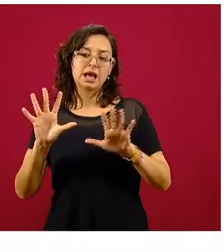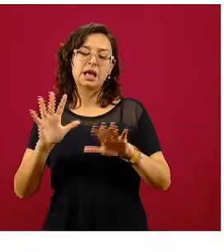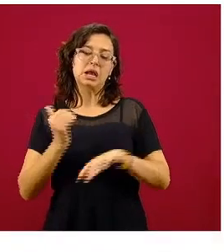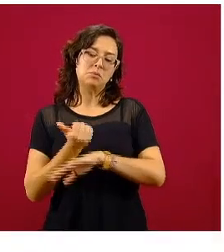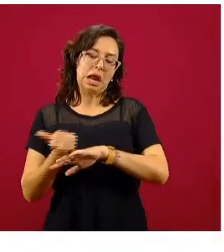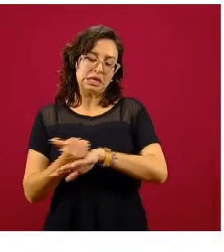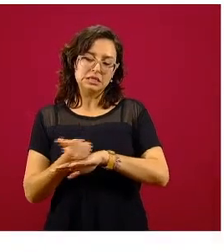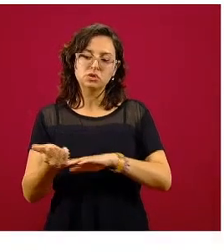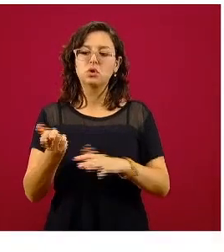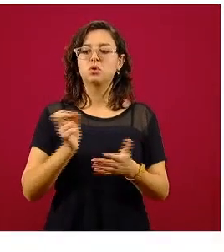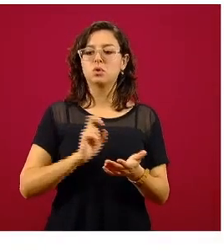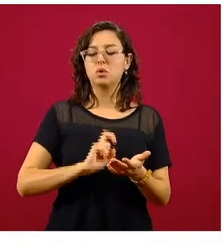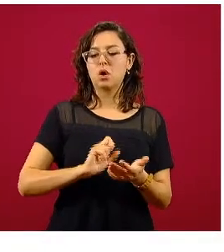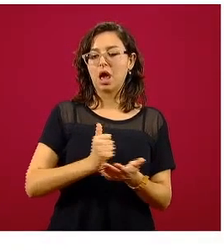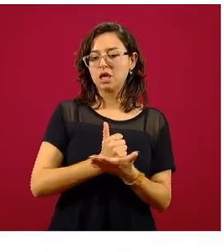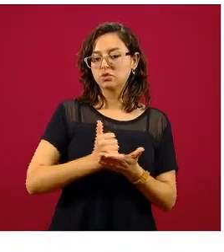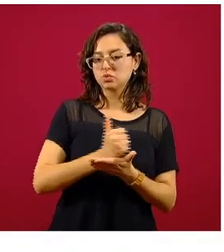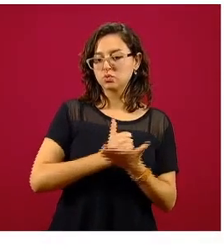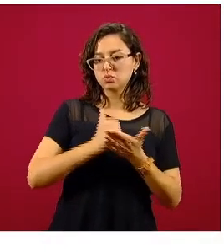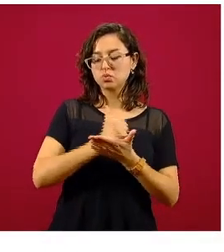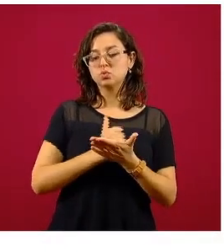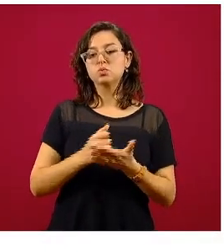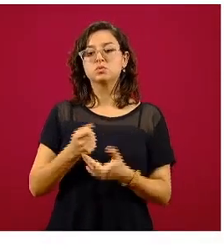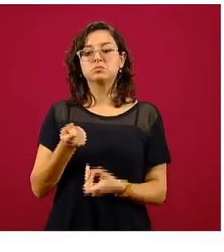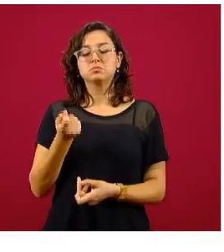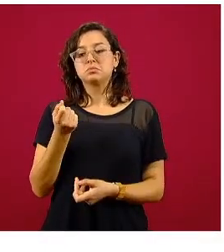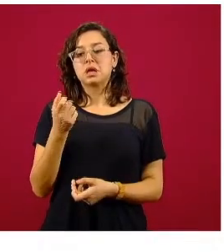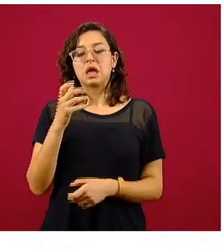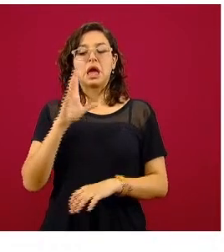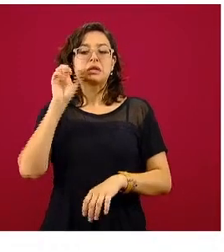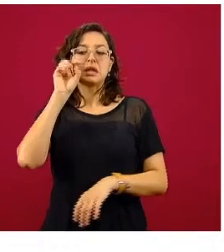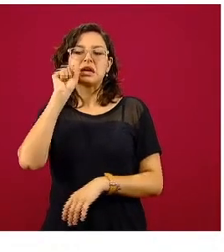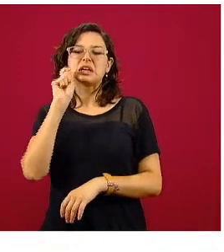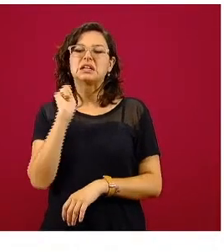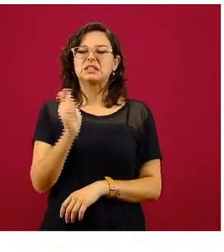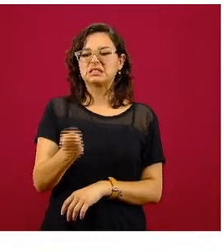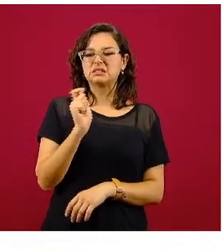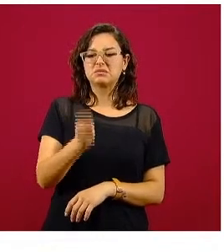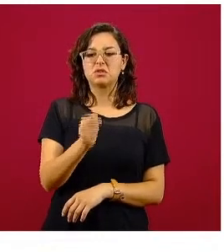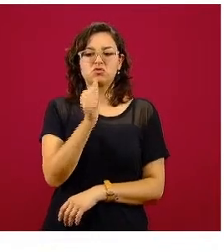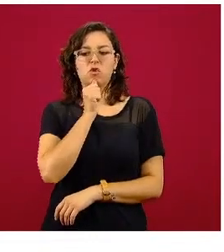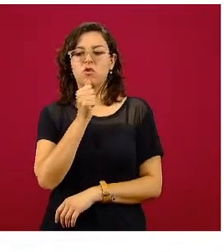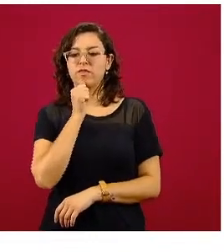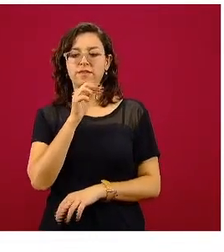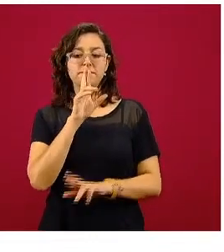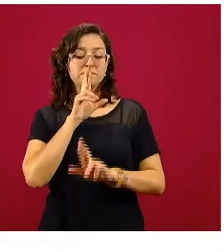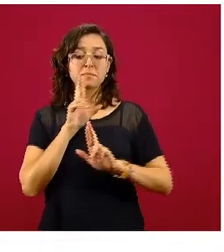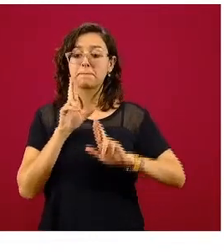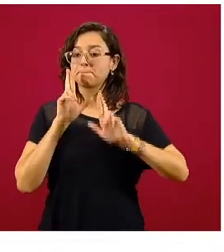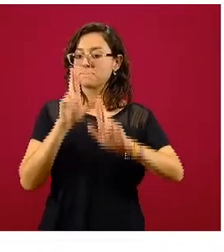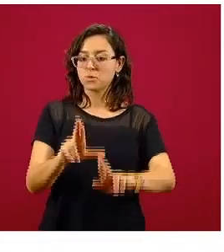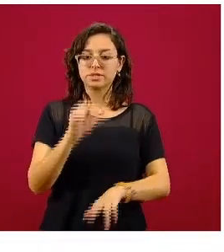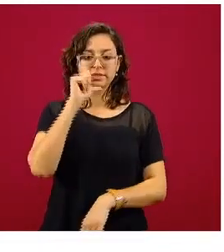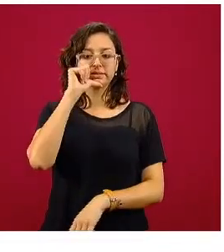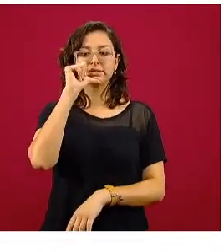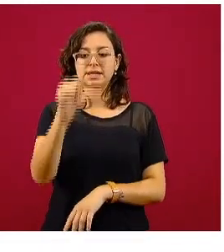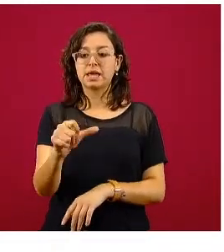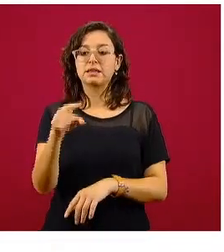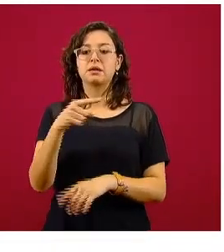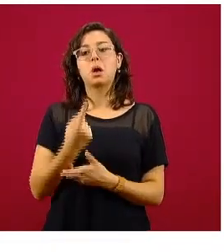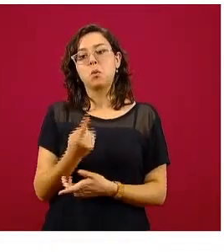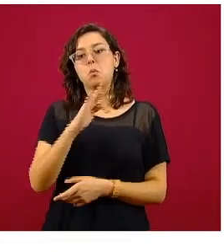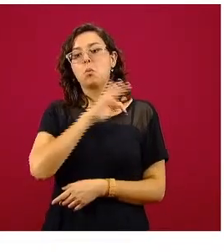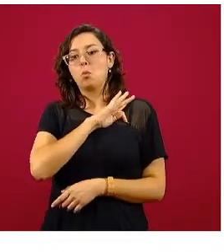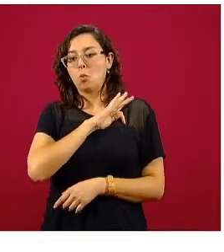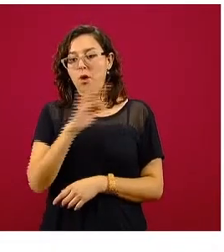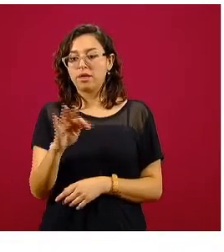defunciones que están todavía esperando un resultado de laboratorio, por lo tanto podríamos todavía ver incrementos en esos picos